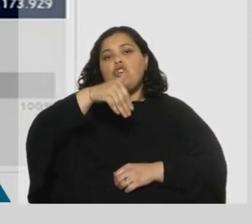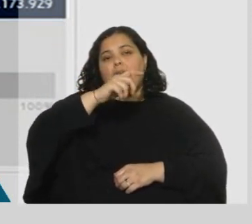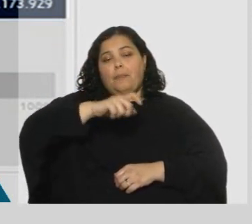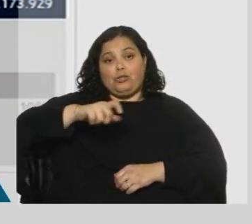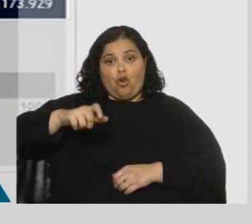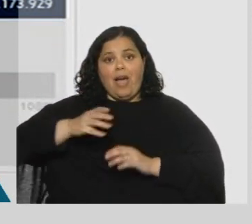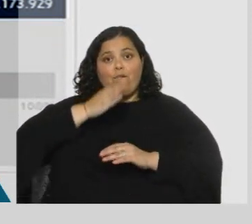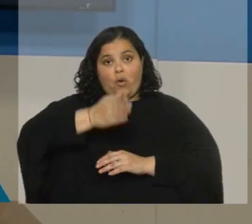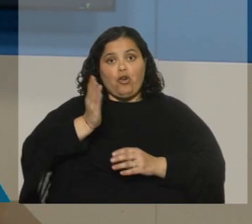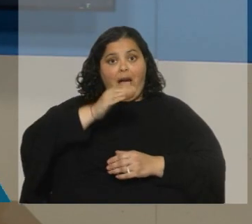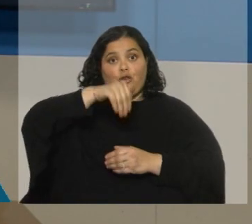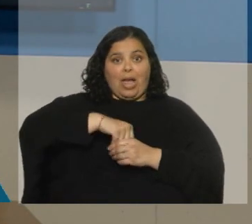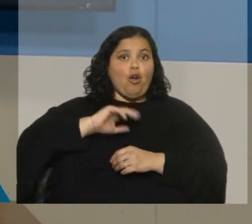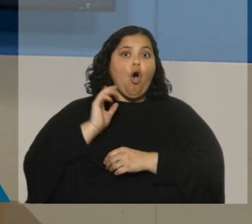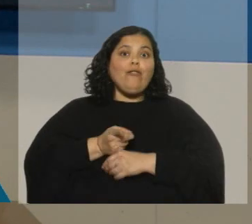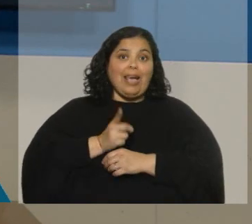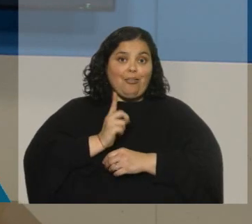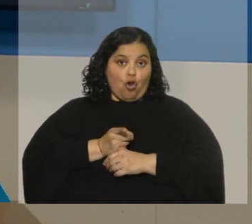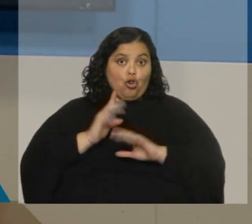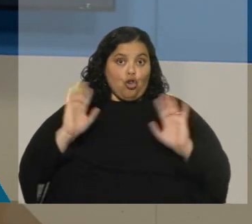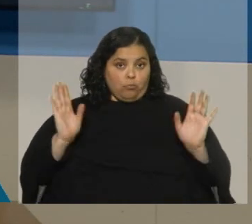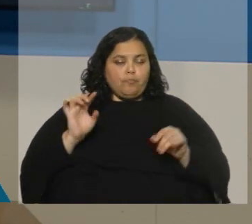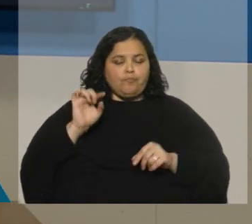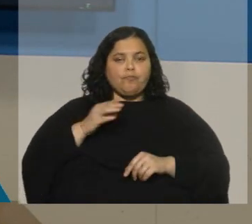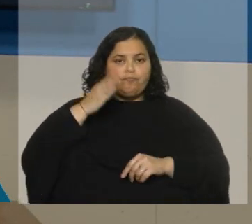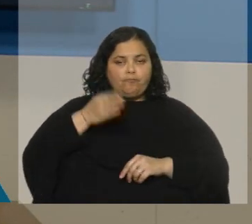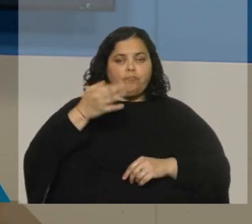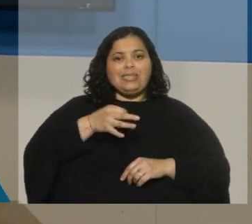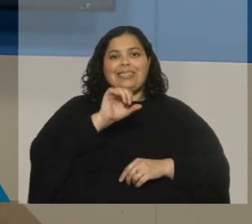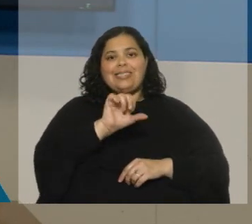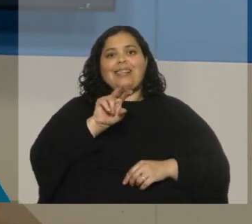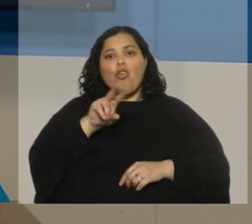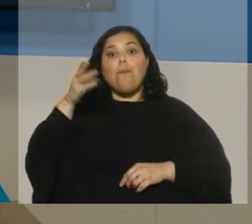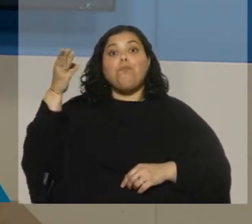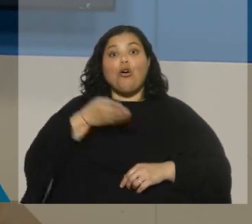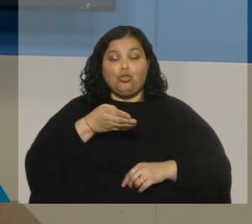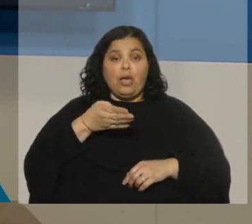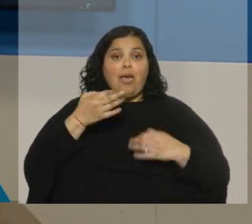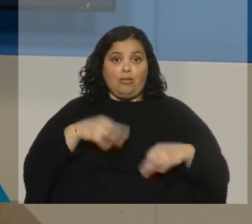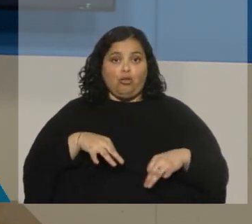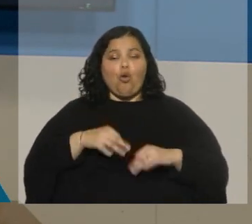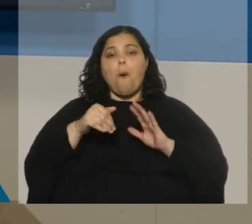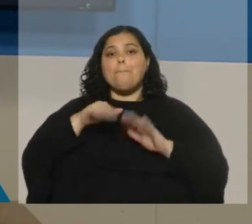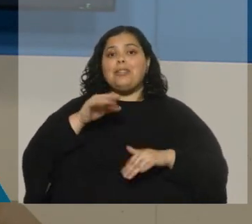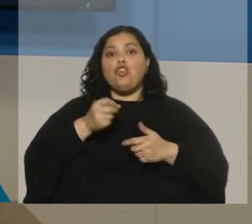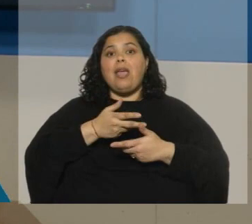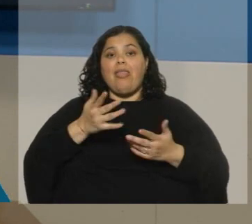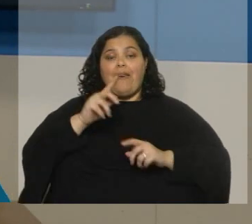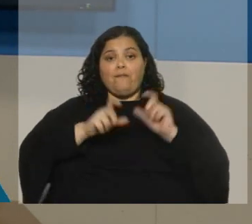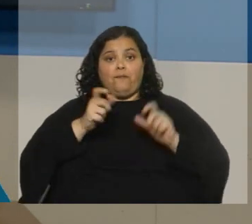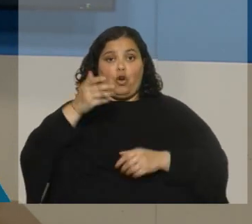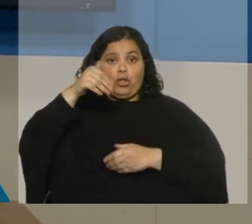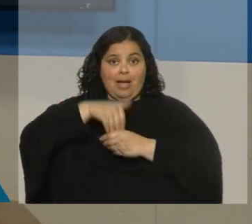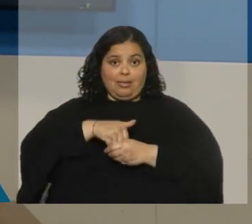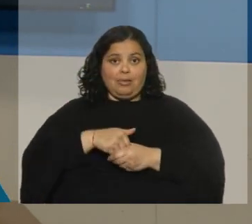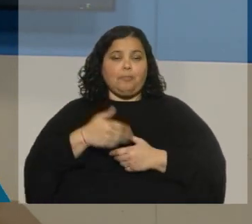forma masiva, de manera obligatoria, y que constituyeron el mayor número de votantes en la historia de un proceso